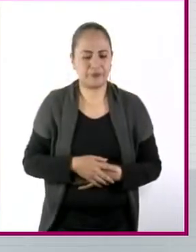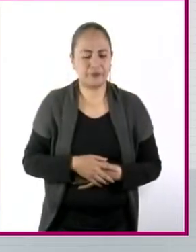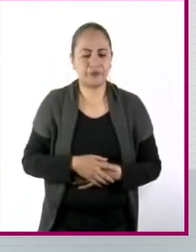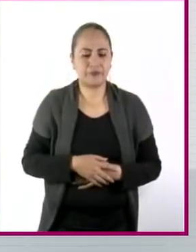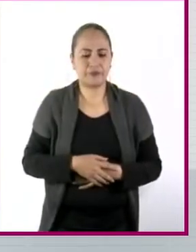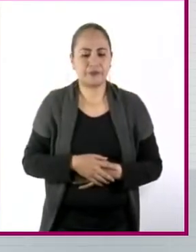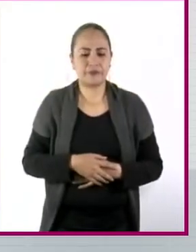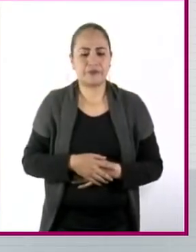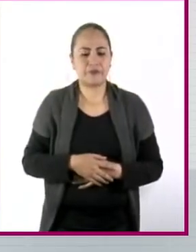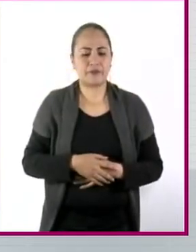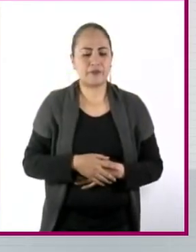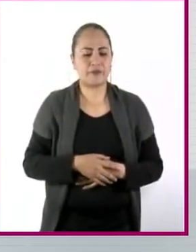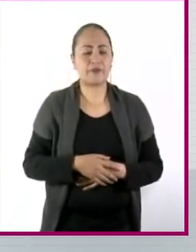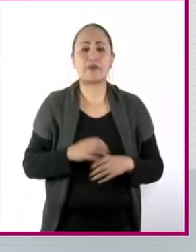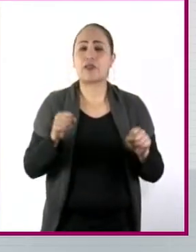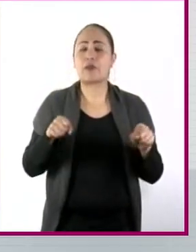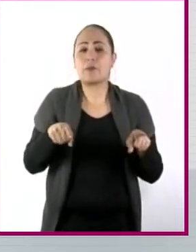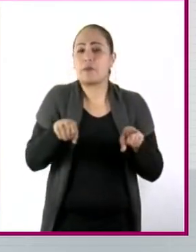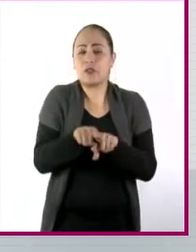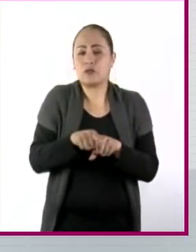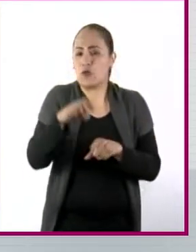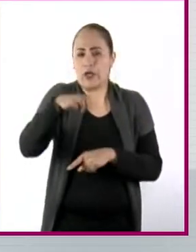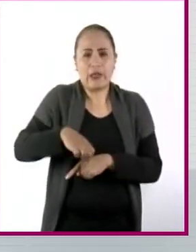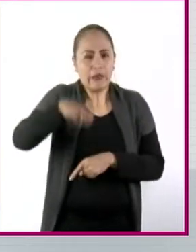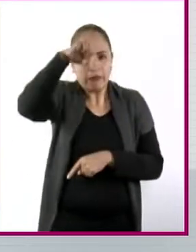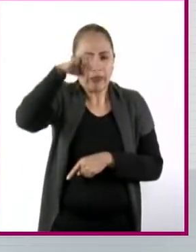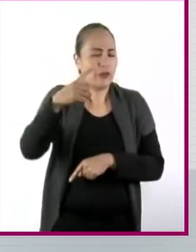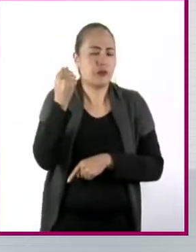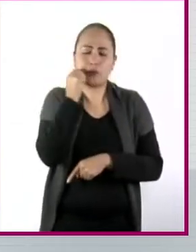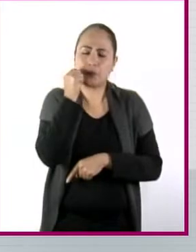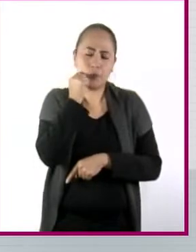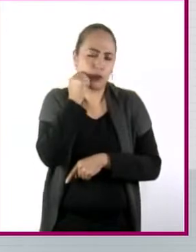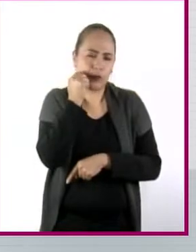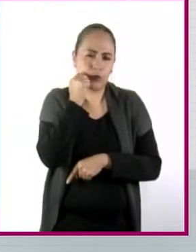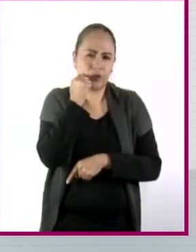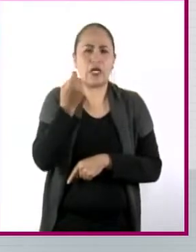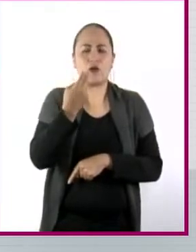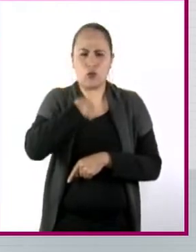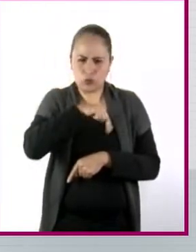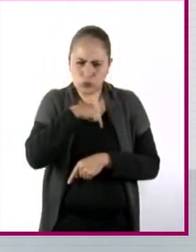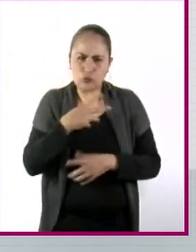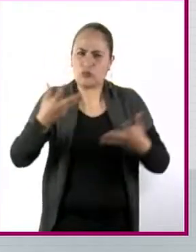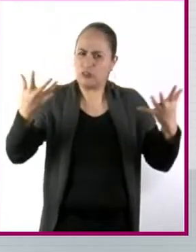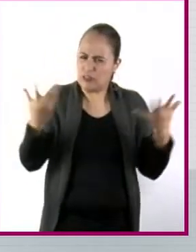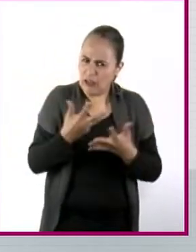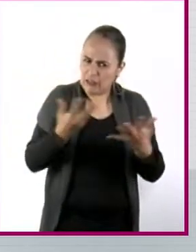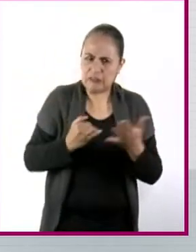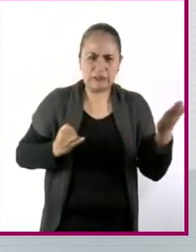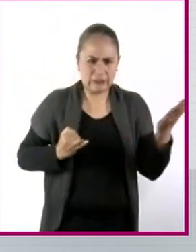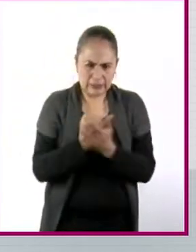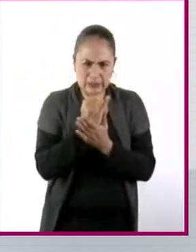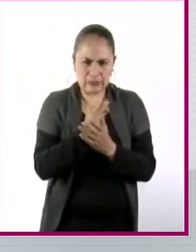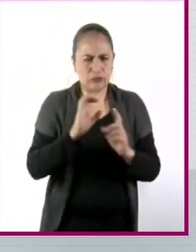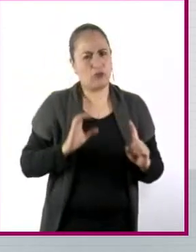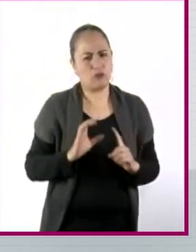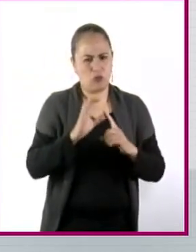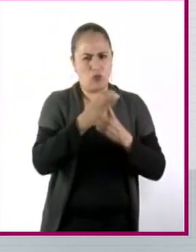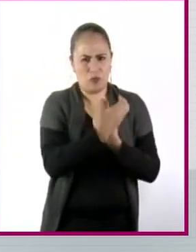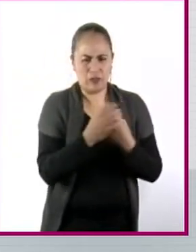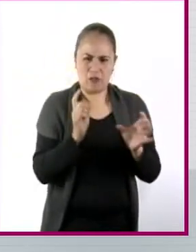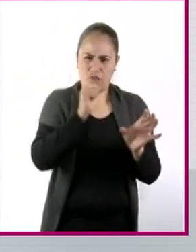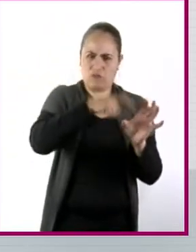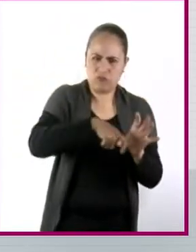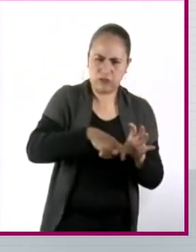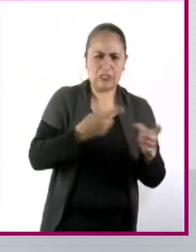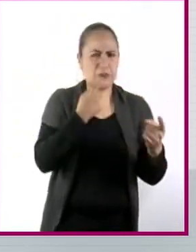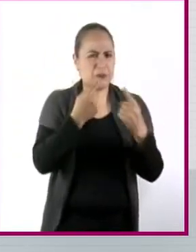que no importa la edad, podemos accionar en este tipo de cuestiones, ¿no? Entonces,